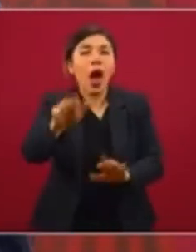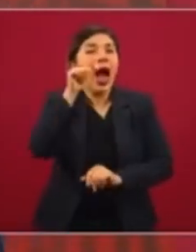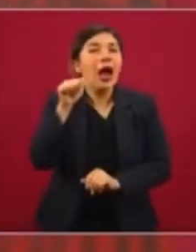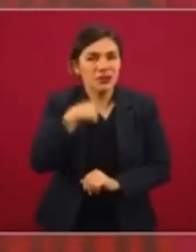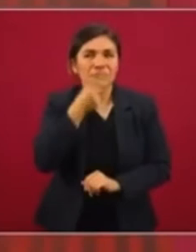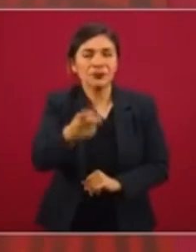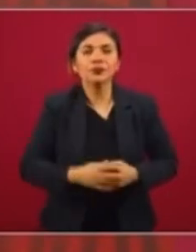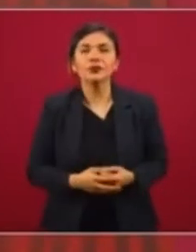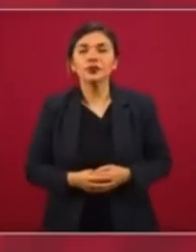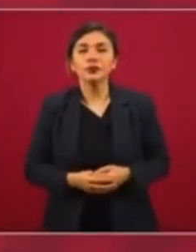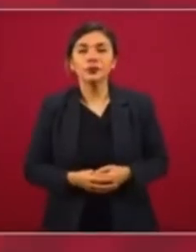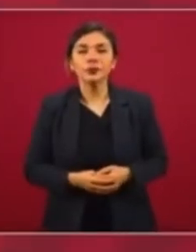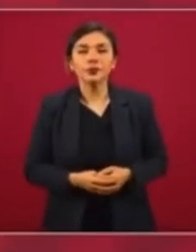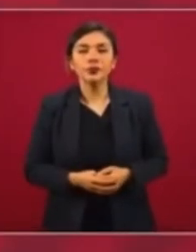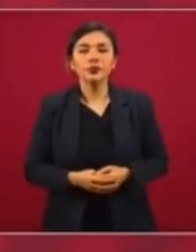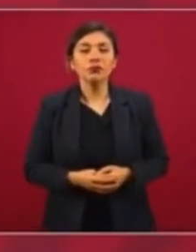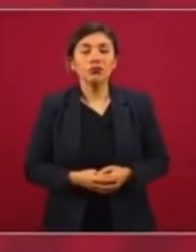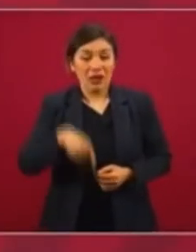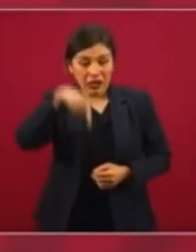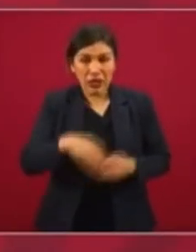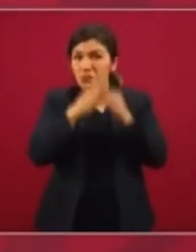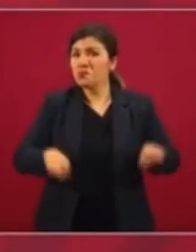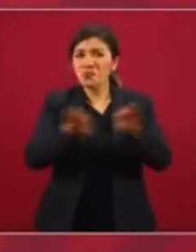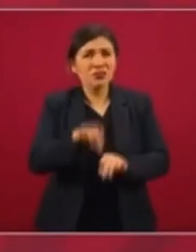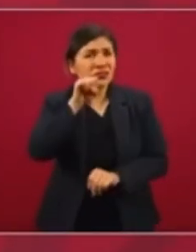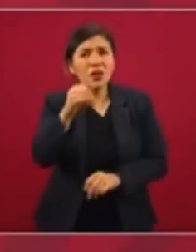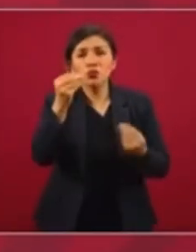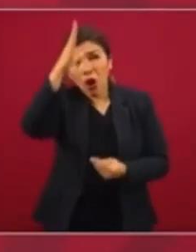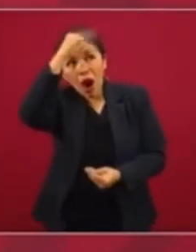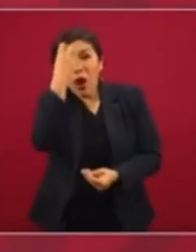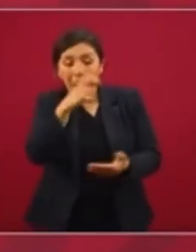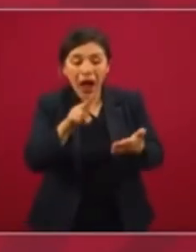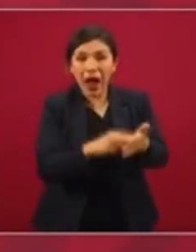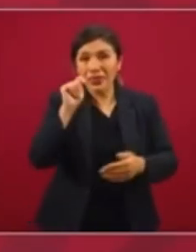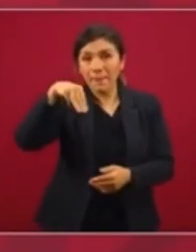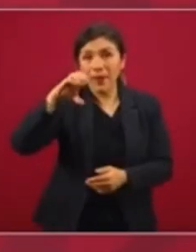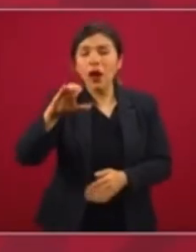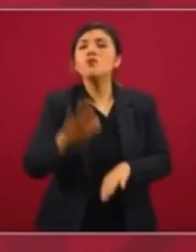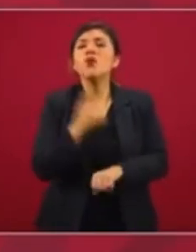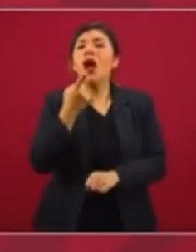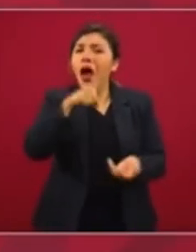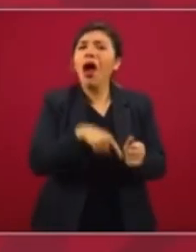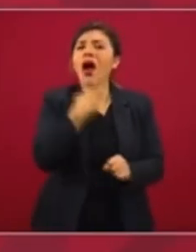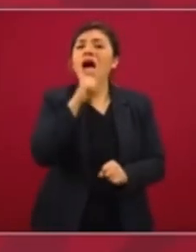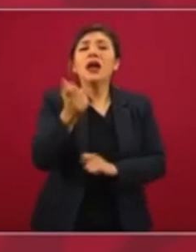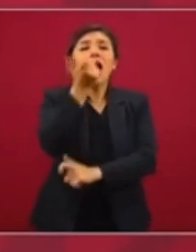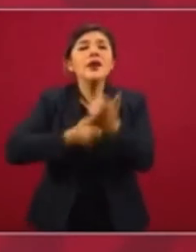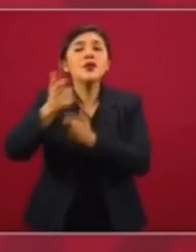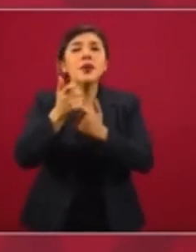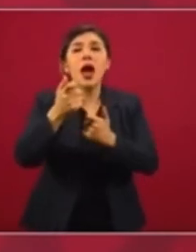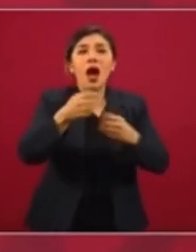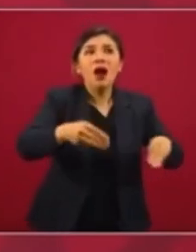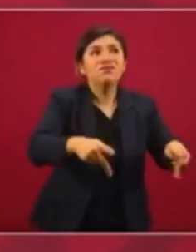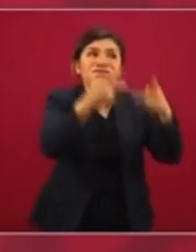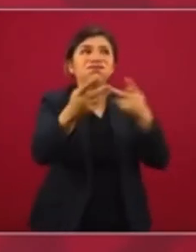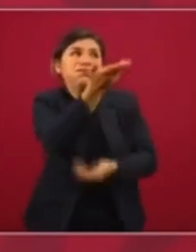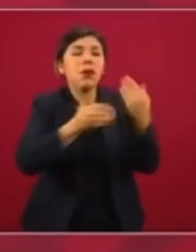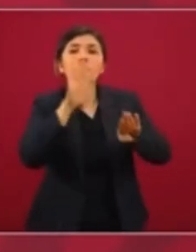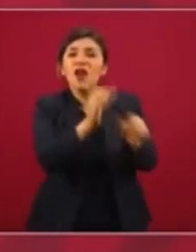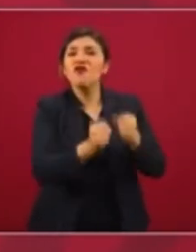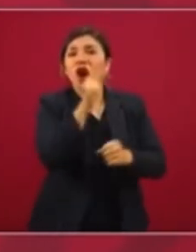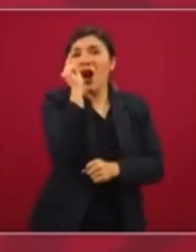de que nos importa mucho el tratado, el acuerdo comercial con Estados Unidos, pero estamos hablando de la economía del mercado más fuerte